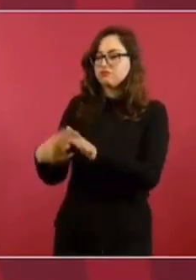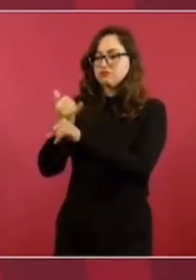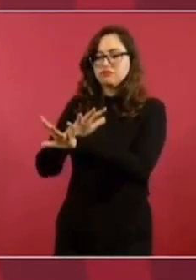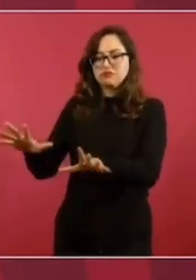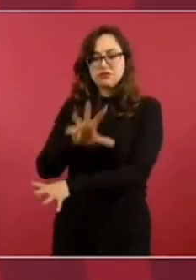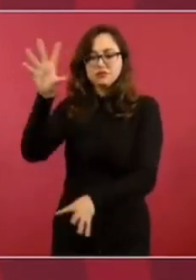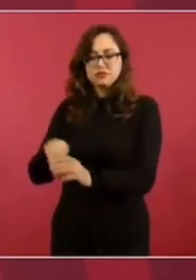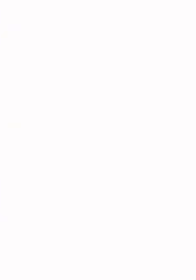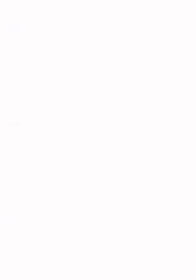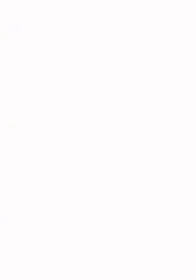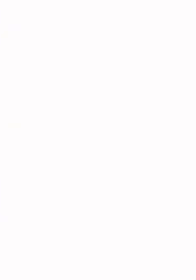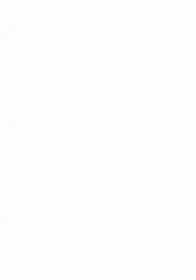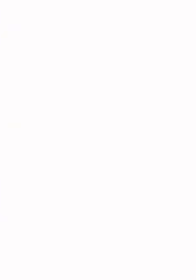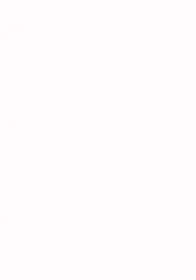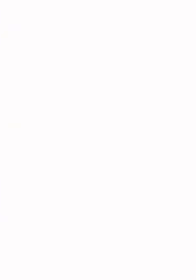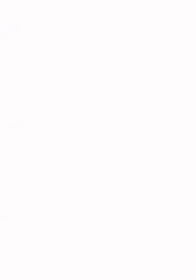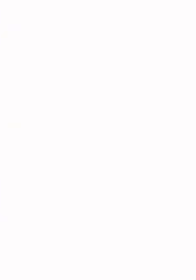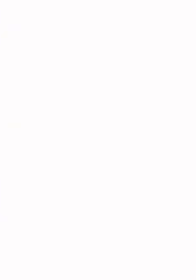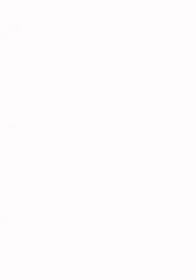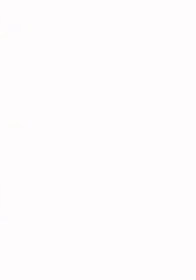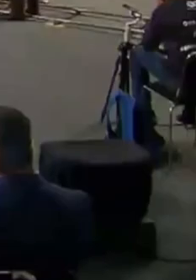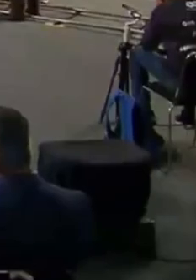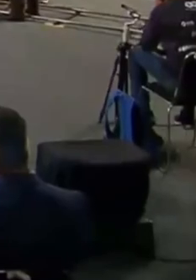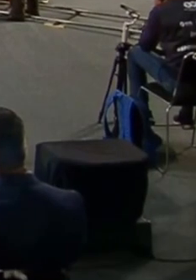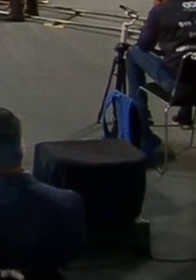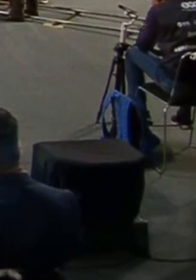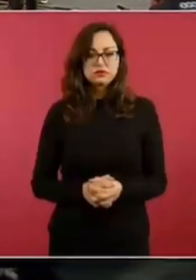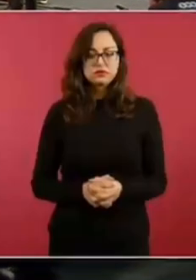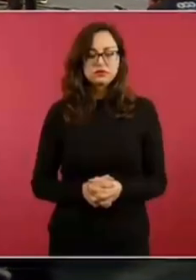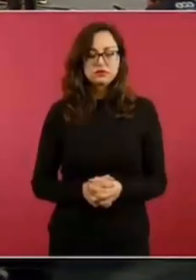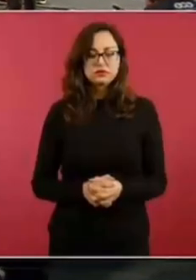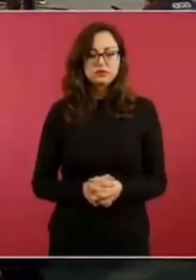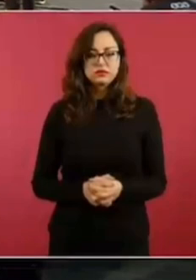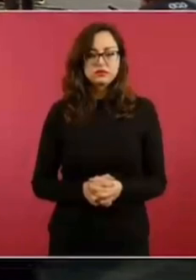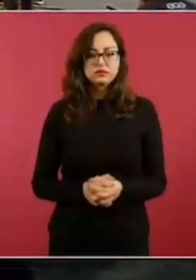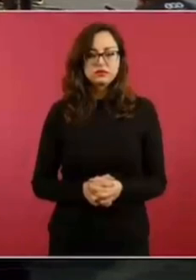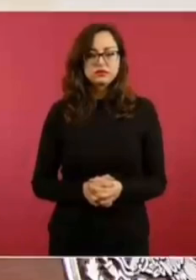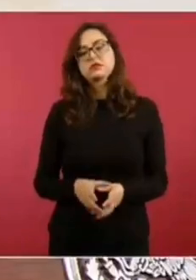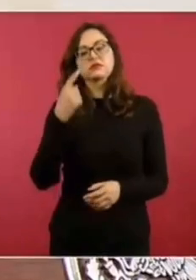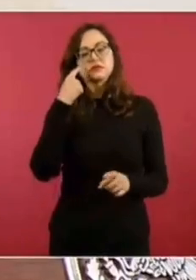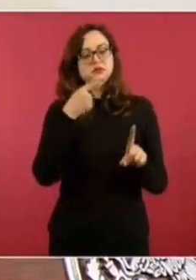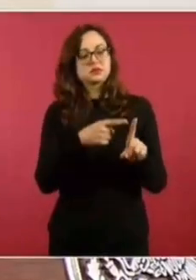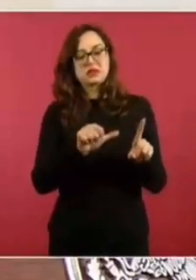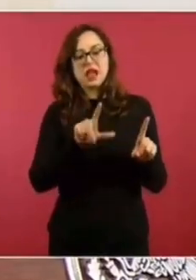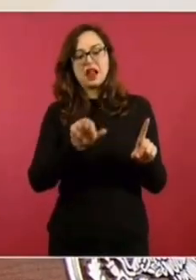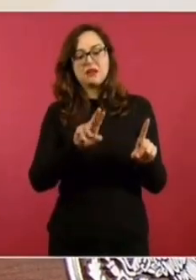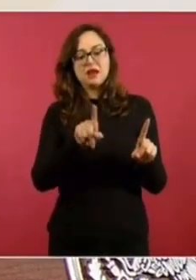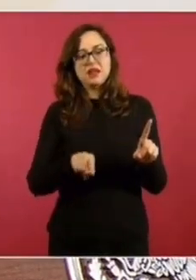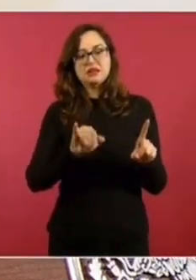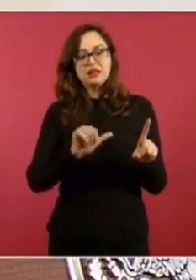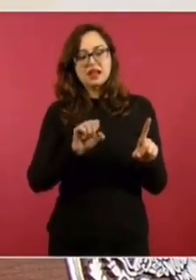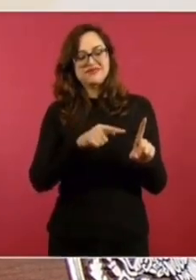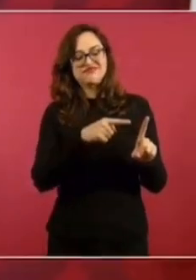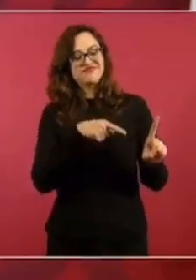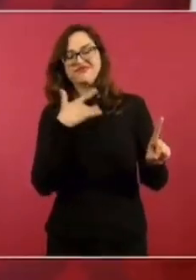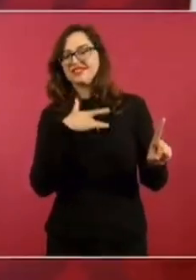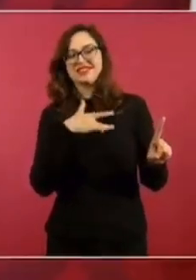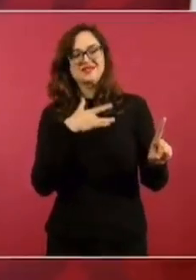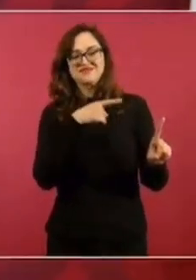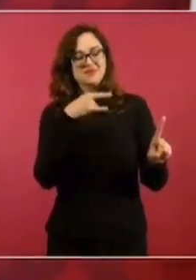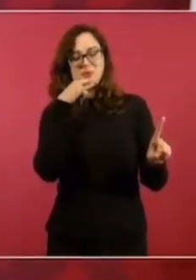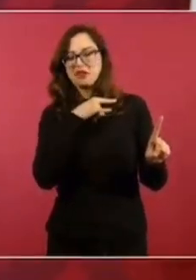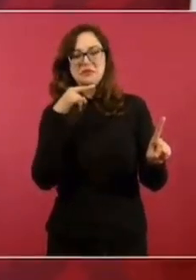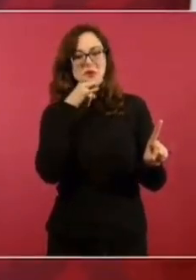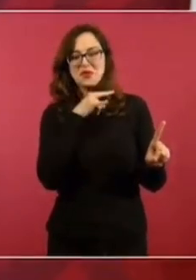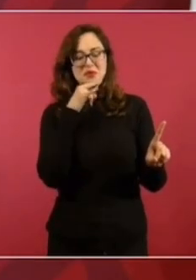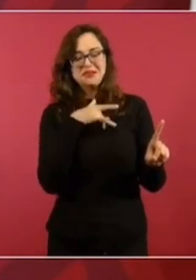tengan todos los elementos. ¿Saben qué? Álvarez y Casa, siempre me ha parecido un falsario. Con todo respeto. de la